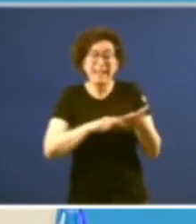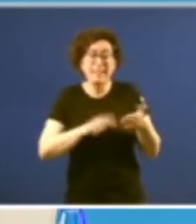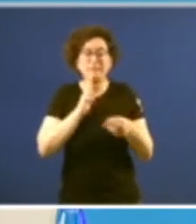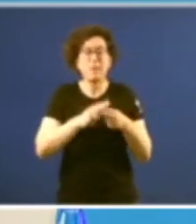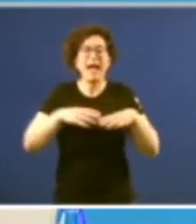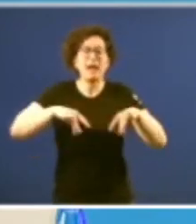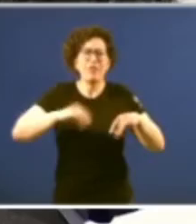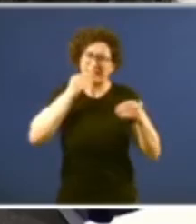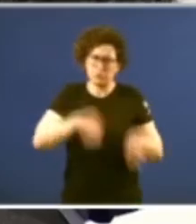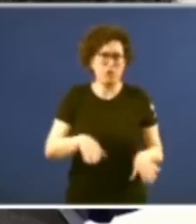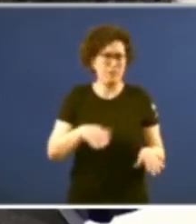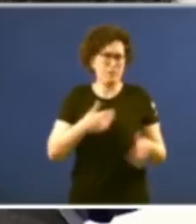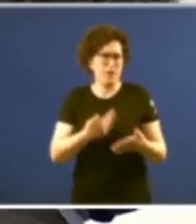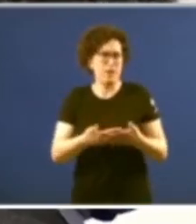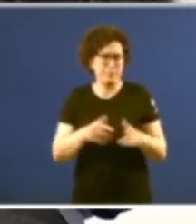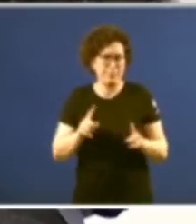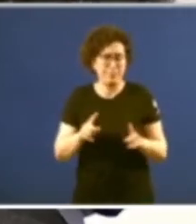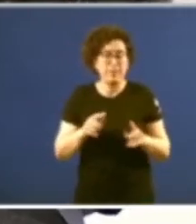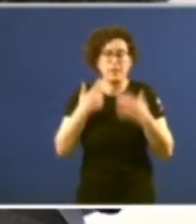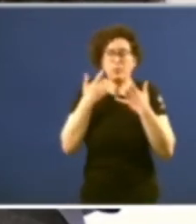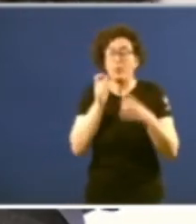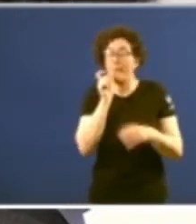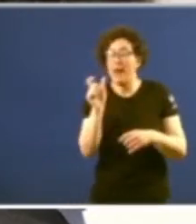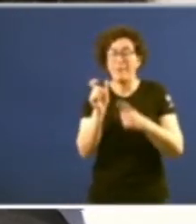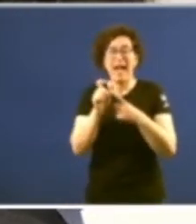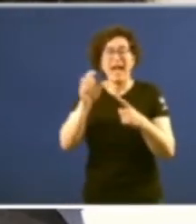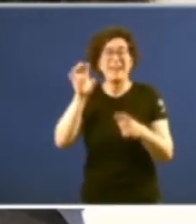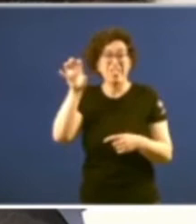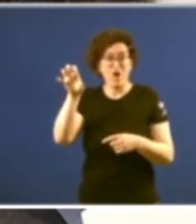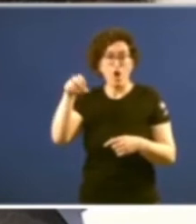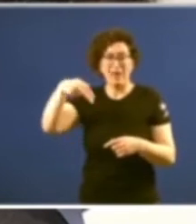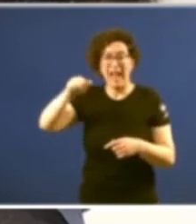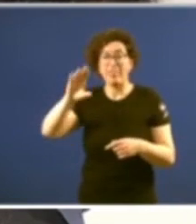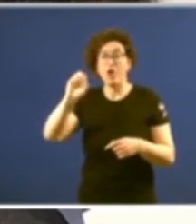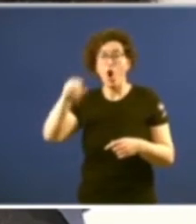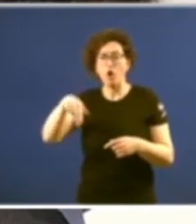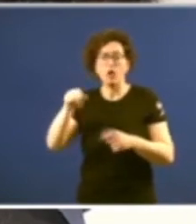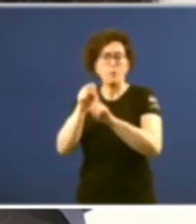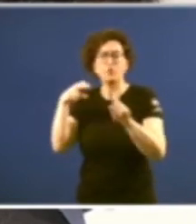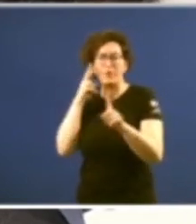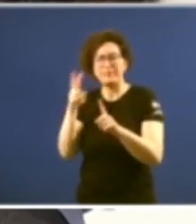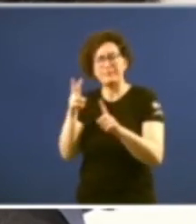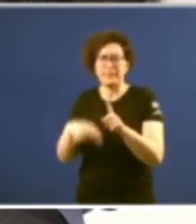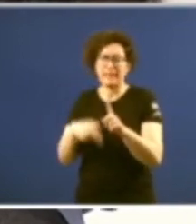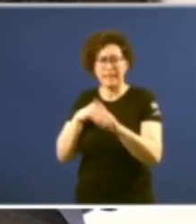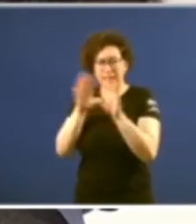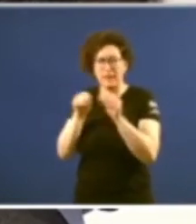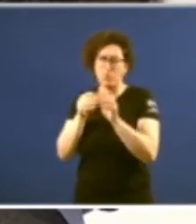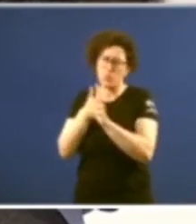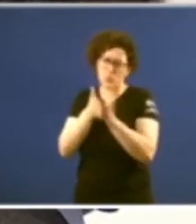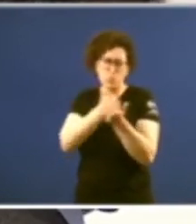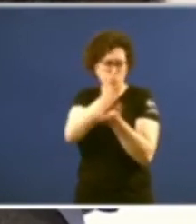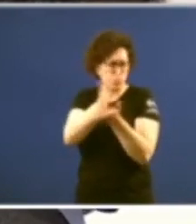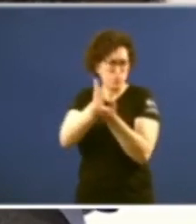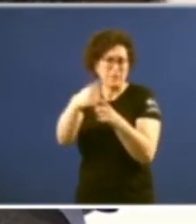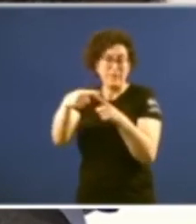histórica es obvio que el término nación es un término desde un punto de vista genérico polisémico pero